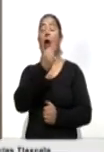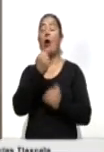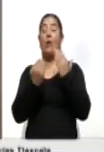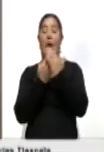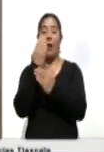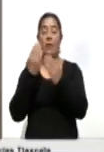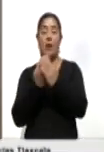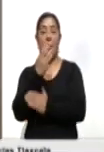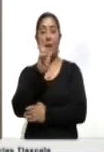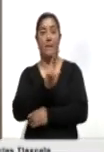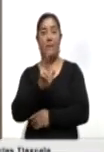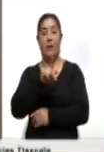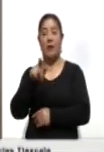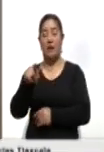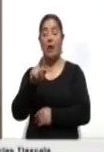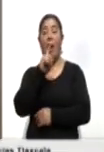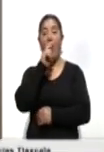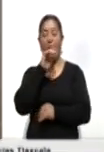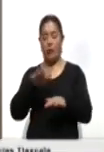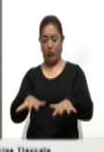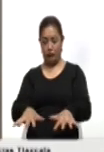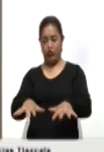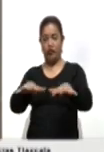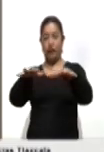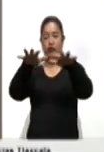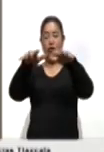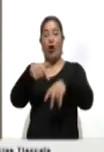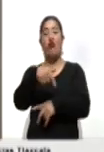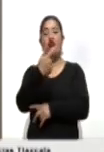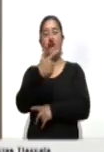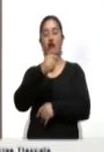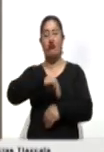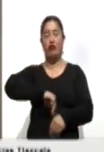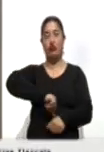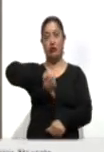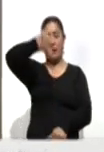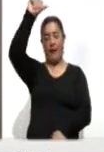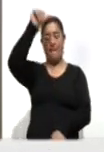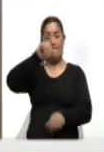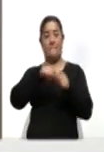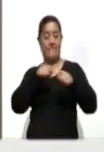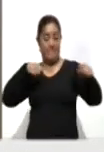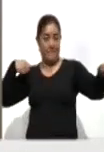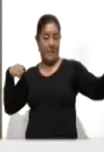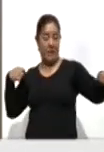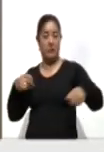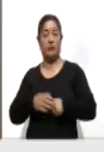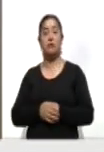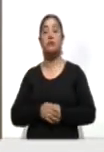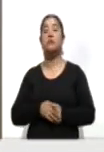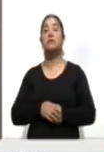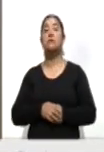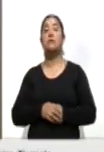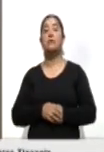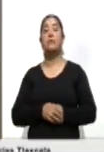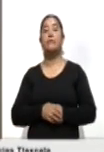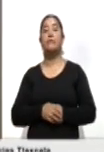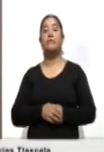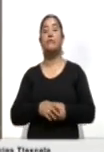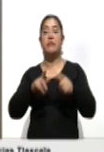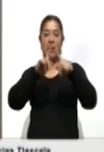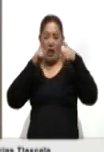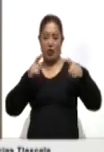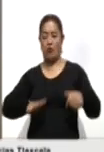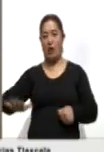martes, el nivel del agua en el condado Duchang subió a 12 metros y el de la estación hidrométrica clave del lago Xingxi a